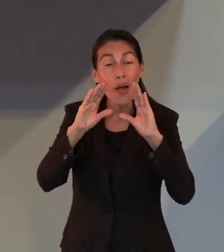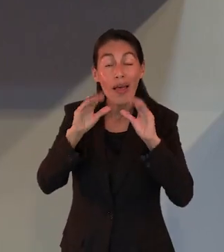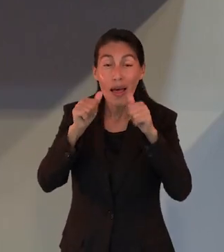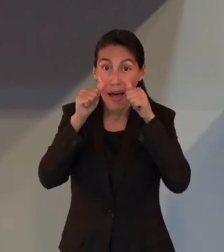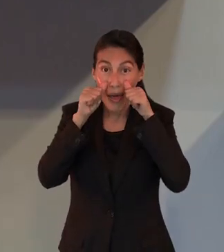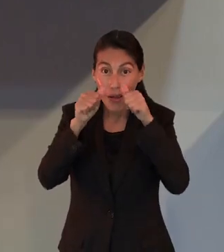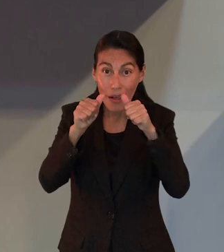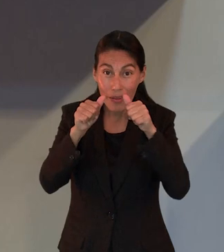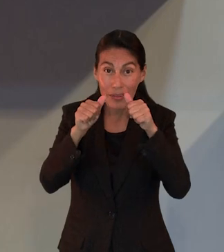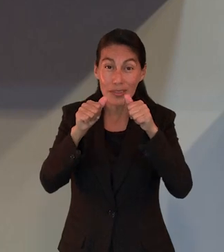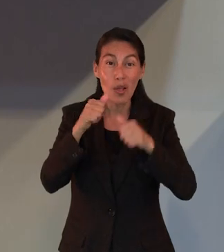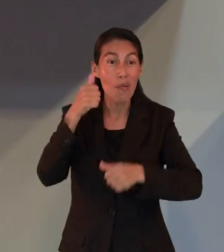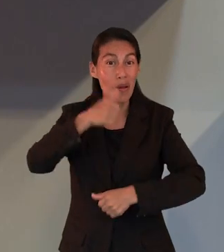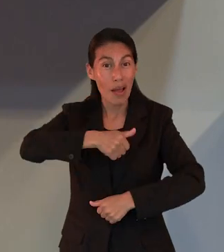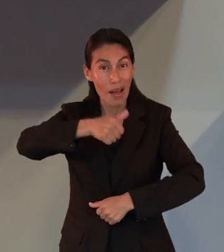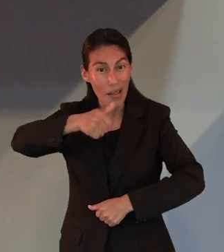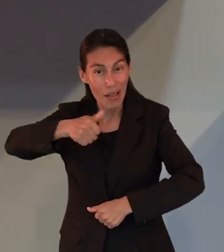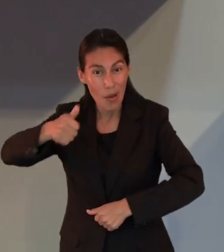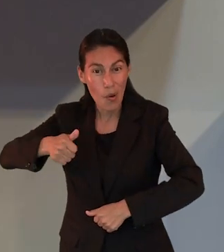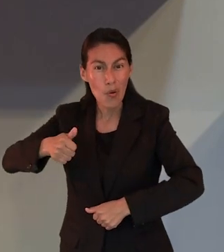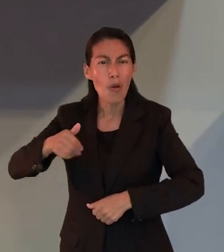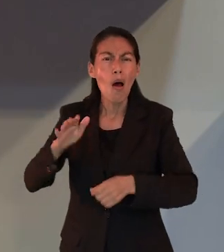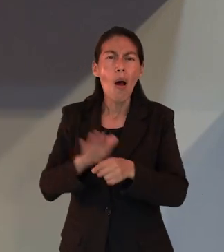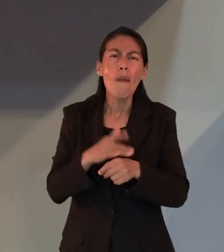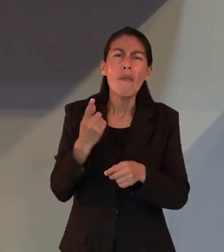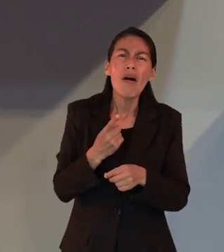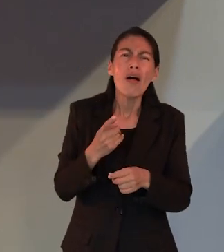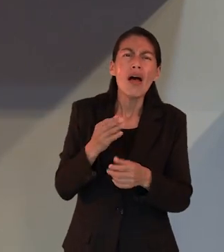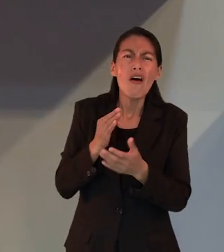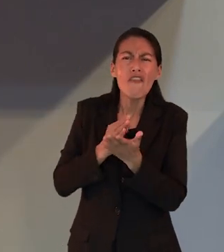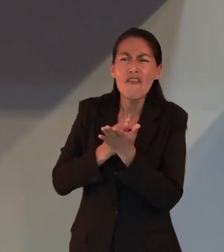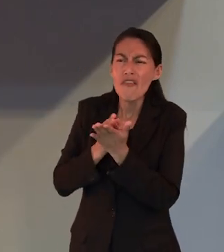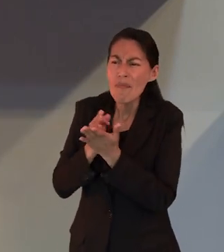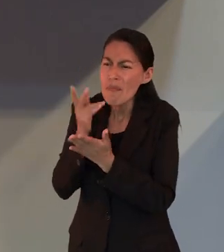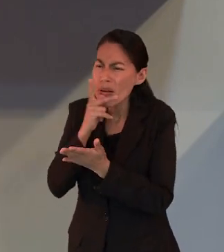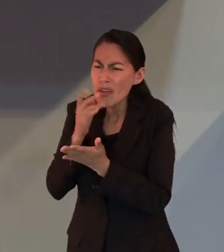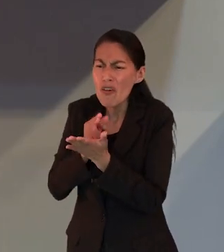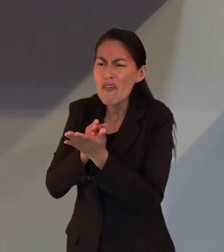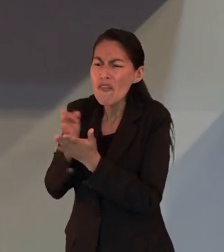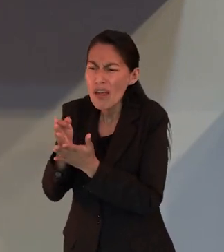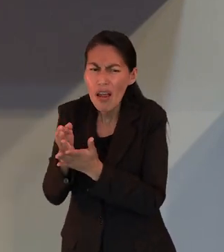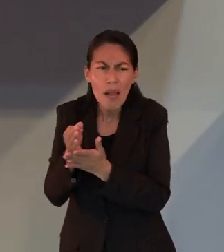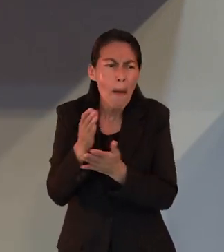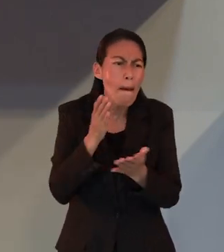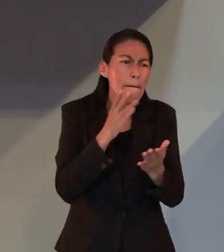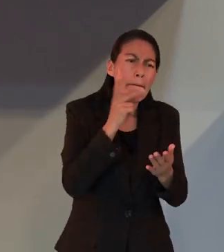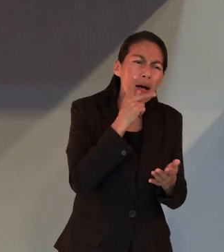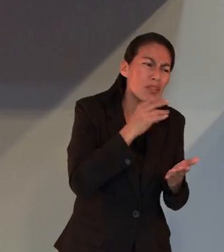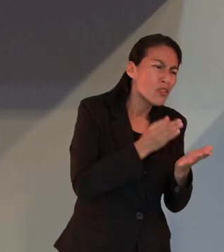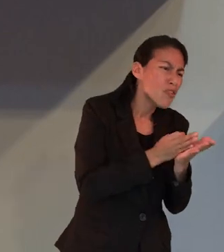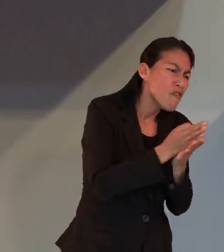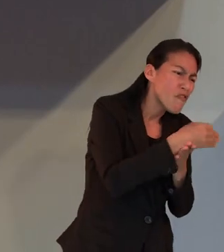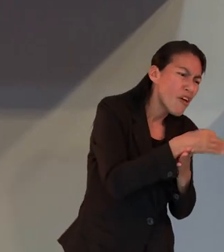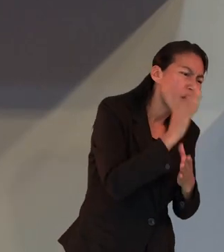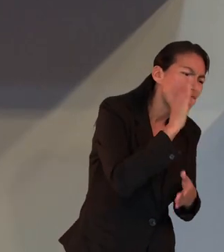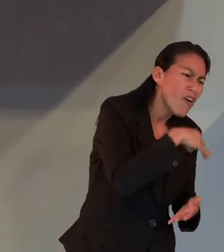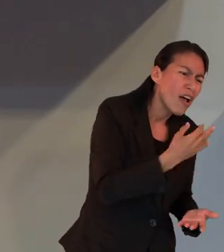aconsejando para poder tener el cuidado debido, pero también que pudiéramos